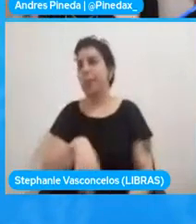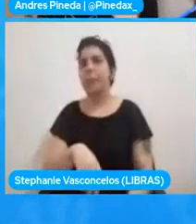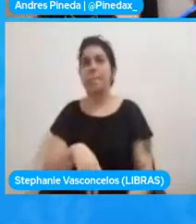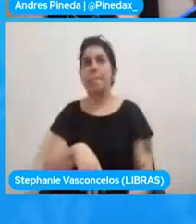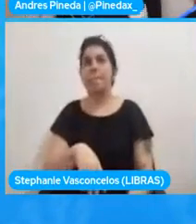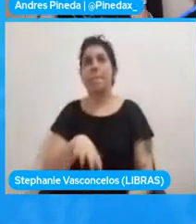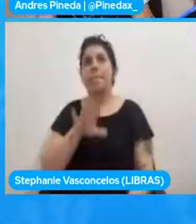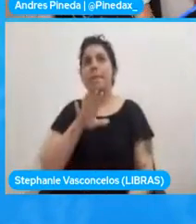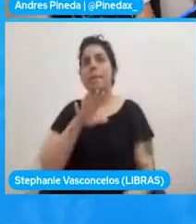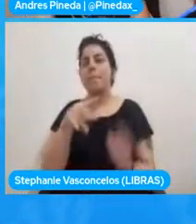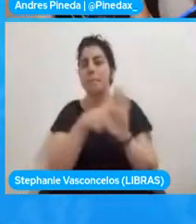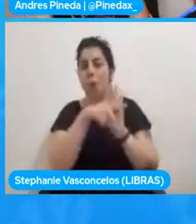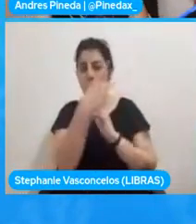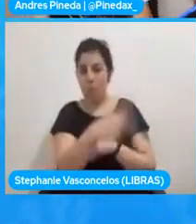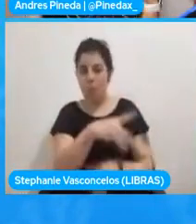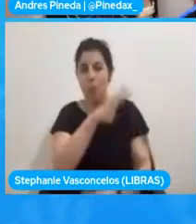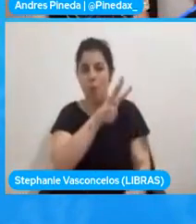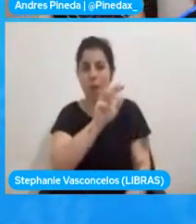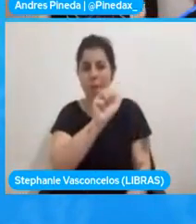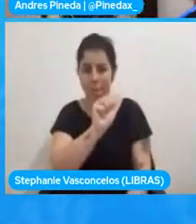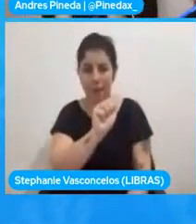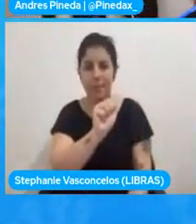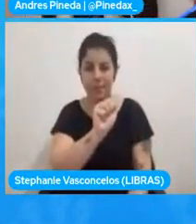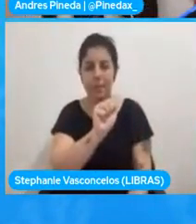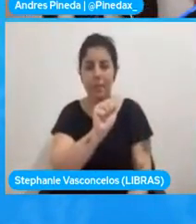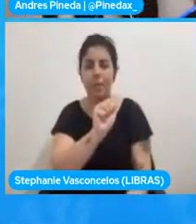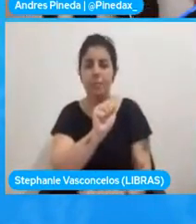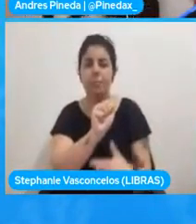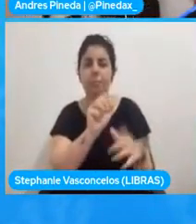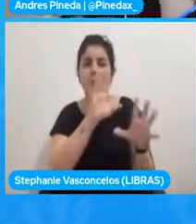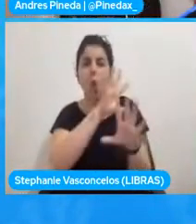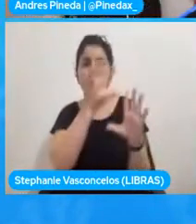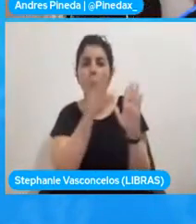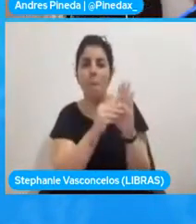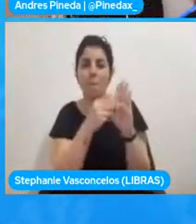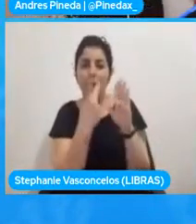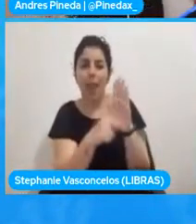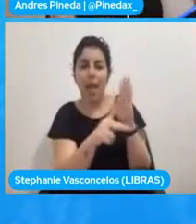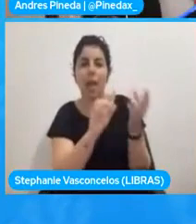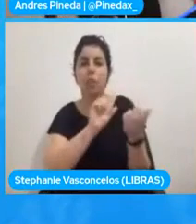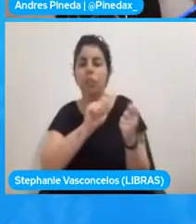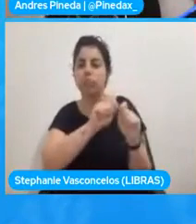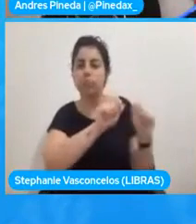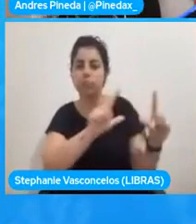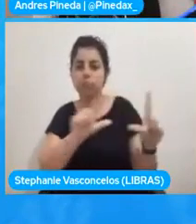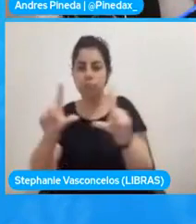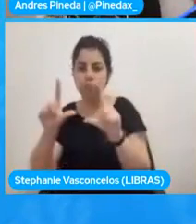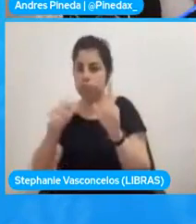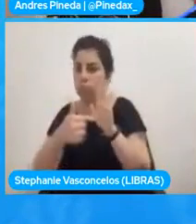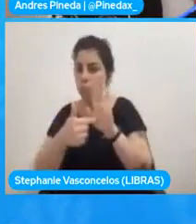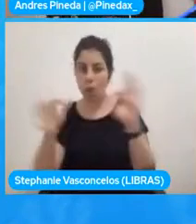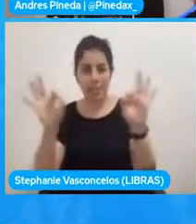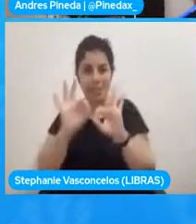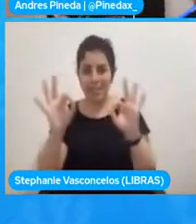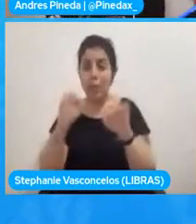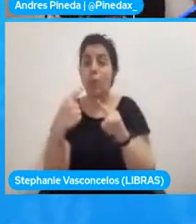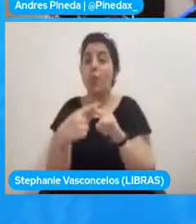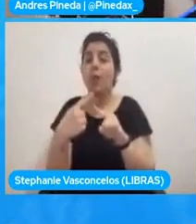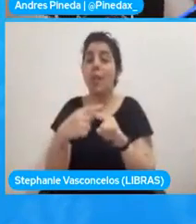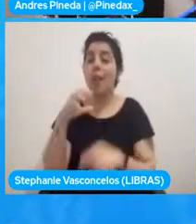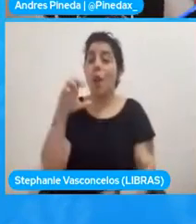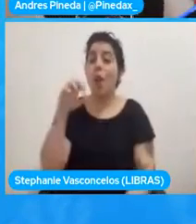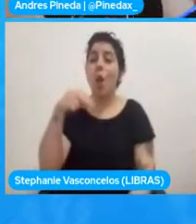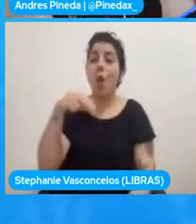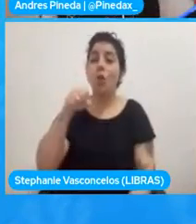WebAssembly en el compilado de WebAssembly, no va a salir en el console, porque el console está en el